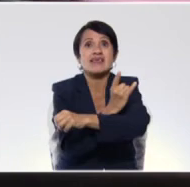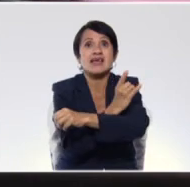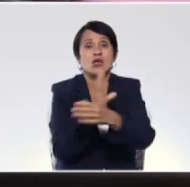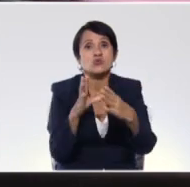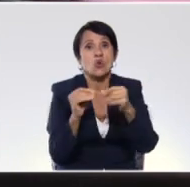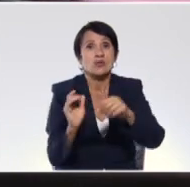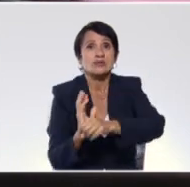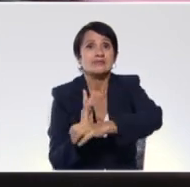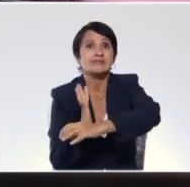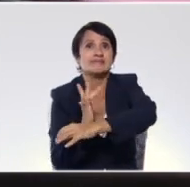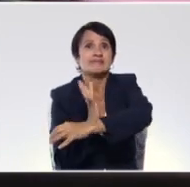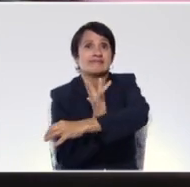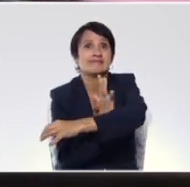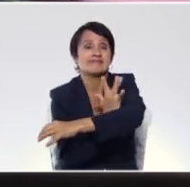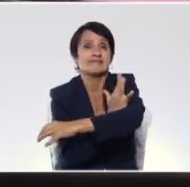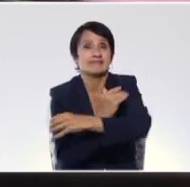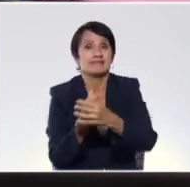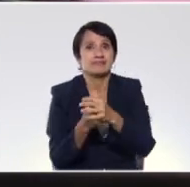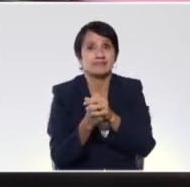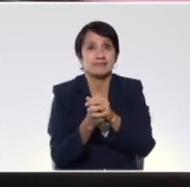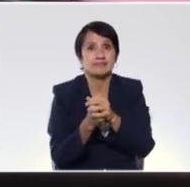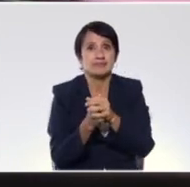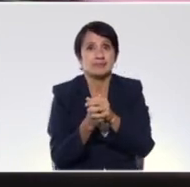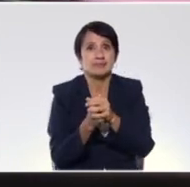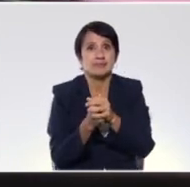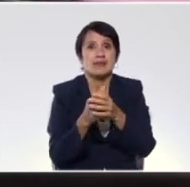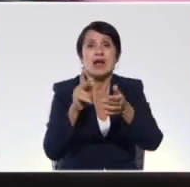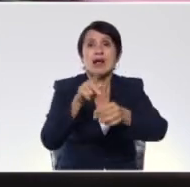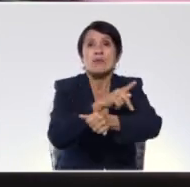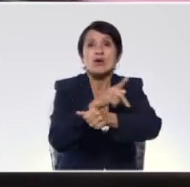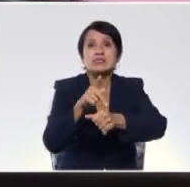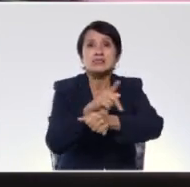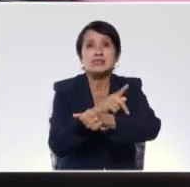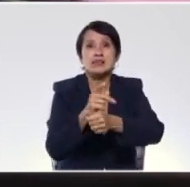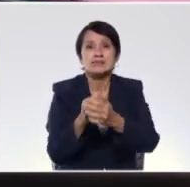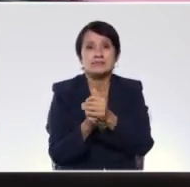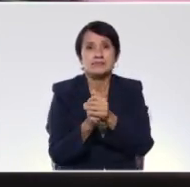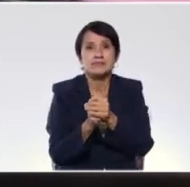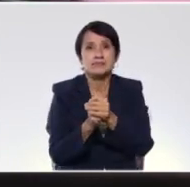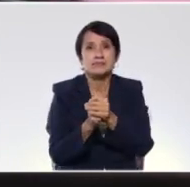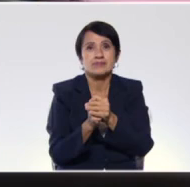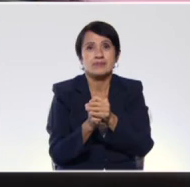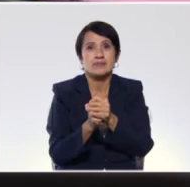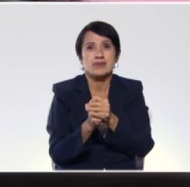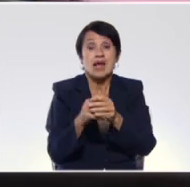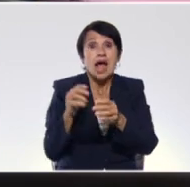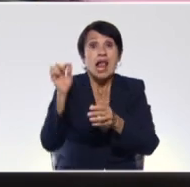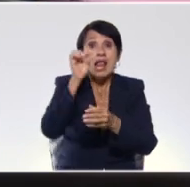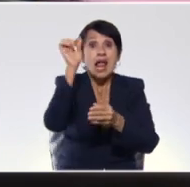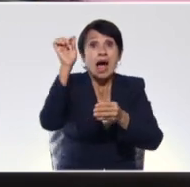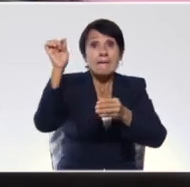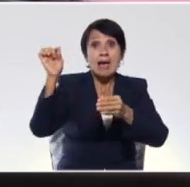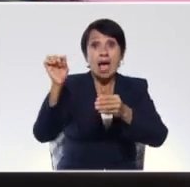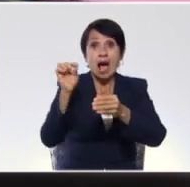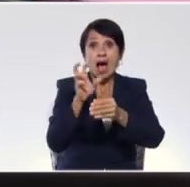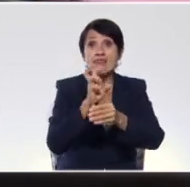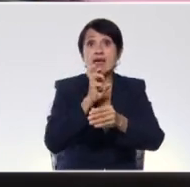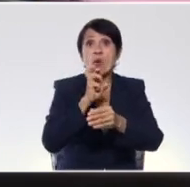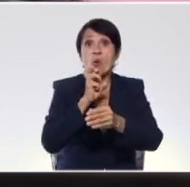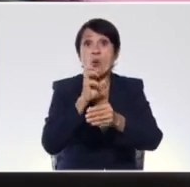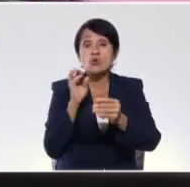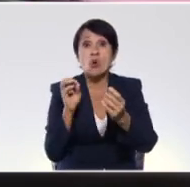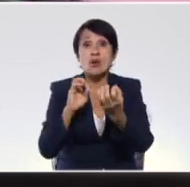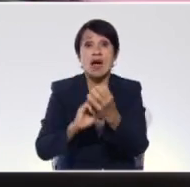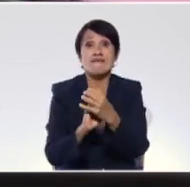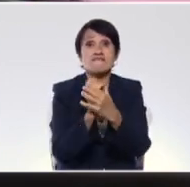Neida Atencio. Dice el poema, el fragmento. Dice, la abeja de oro a cada flor